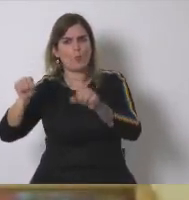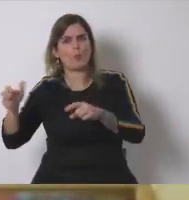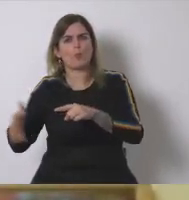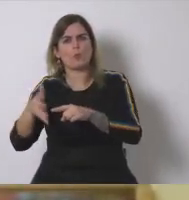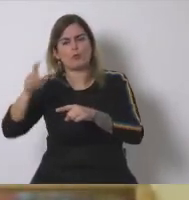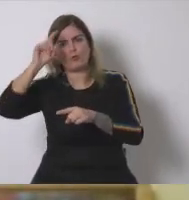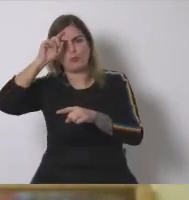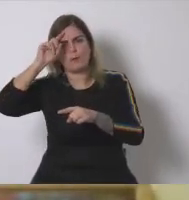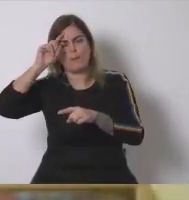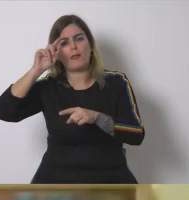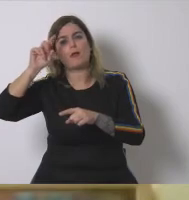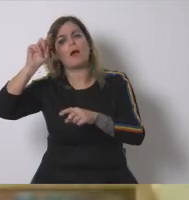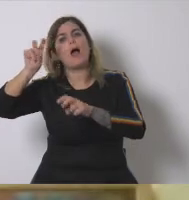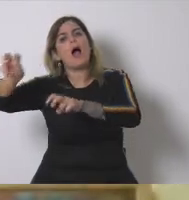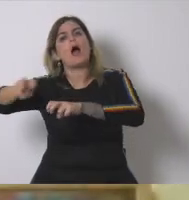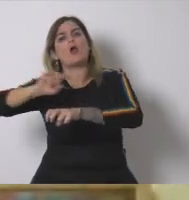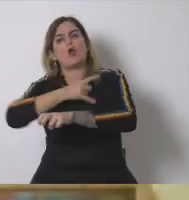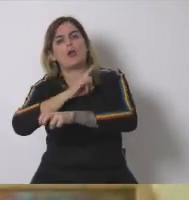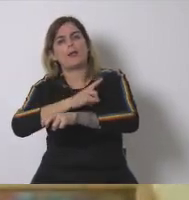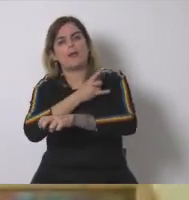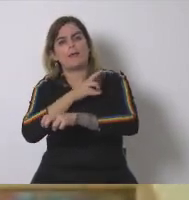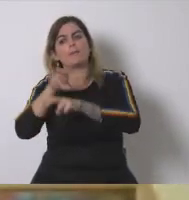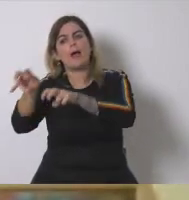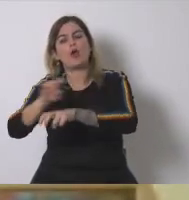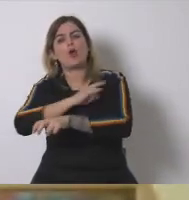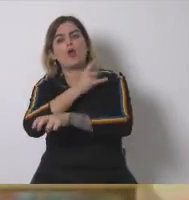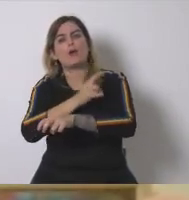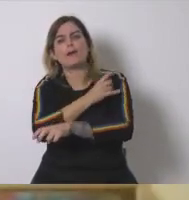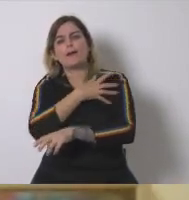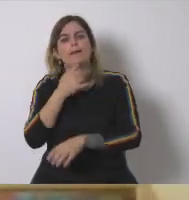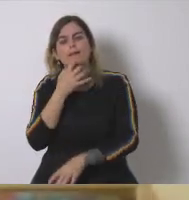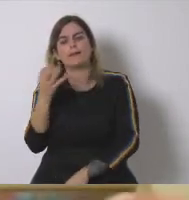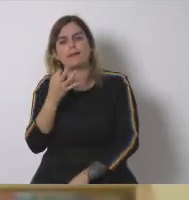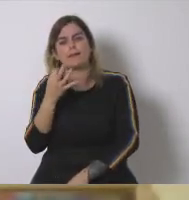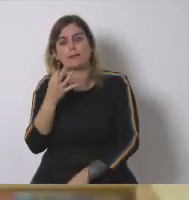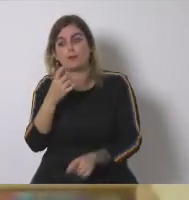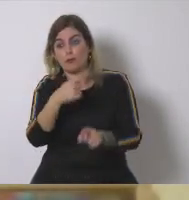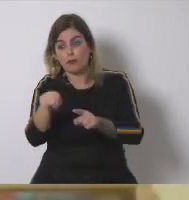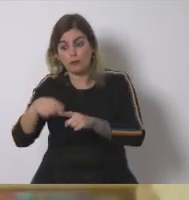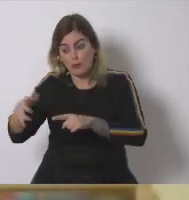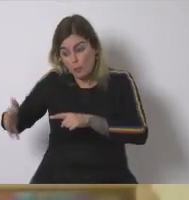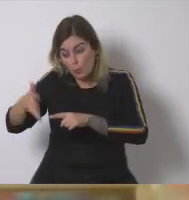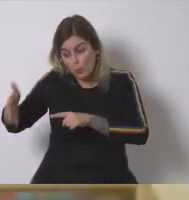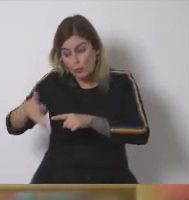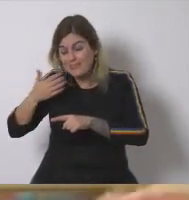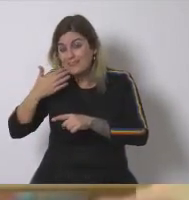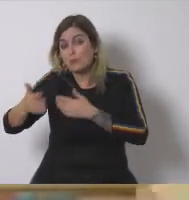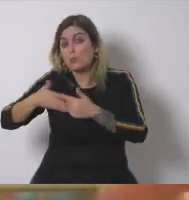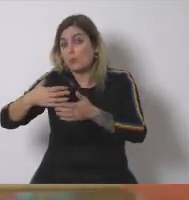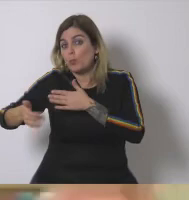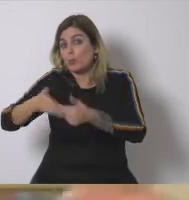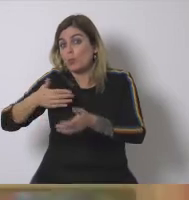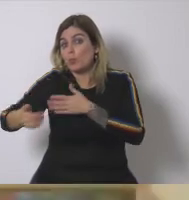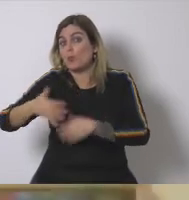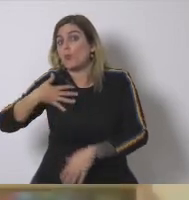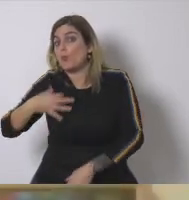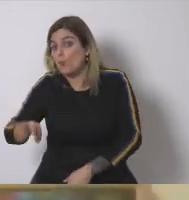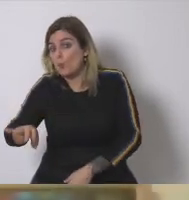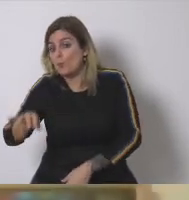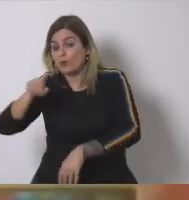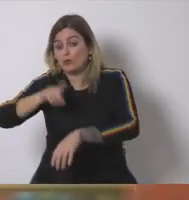tomamos un modelo productivo de agroecología es decir producir lo que podamos